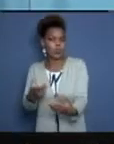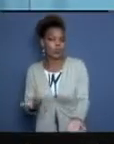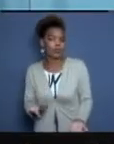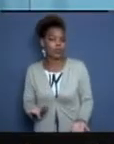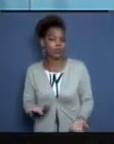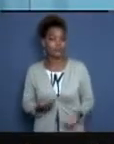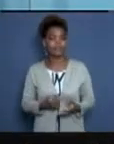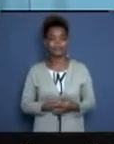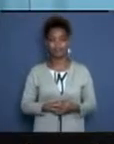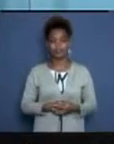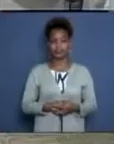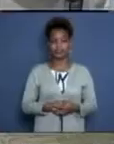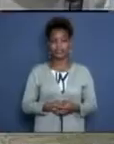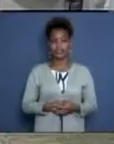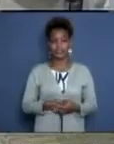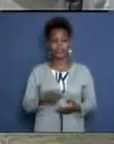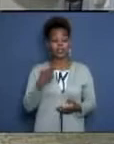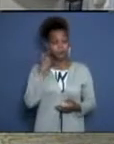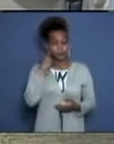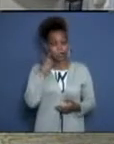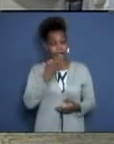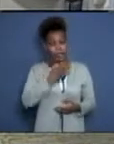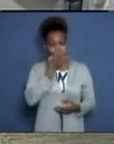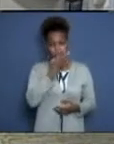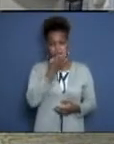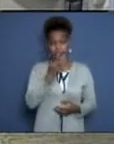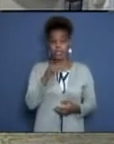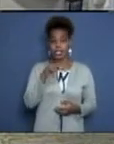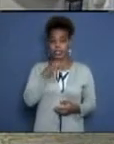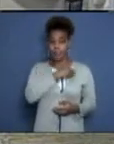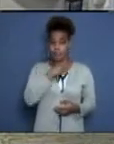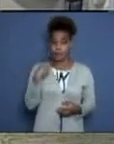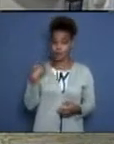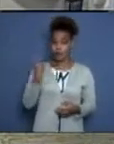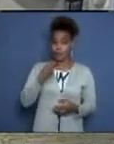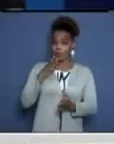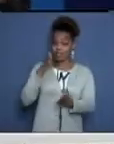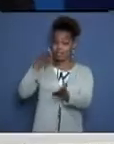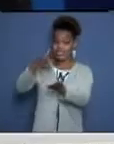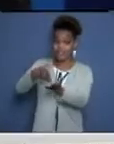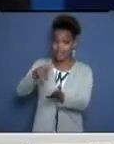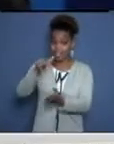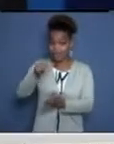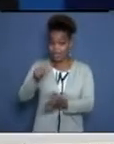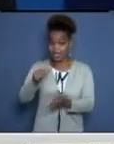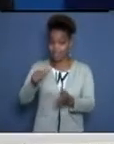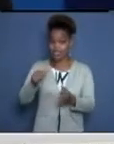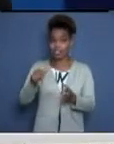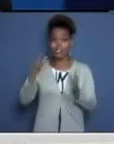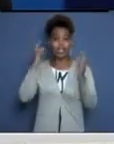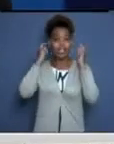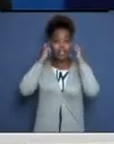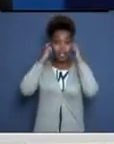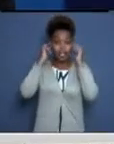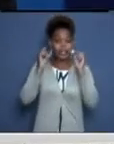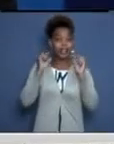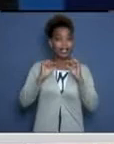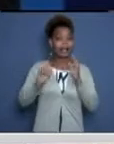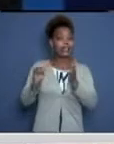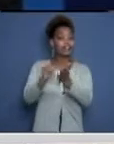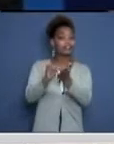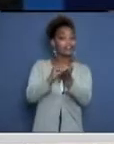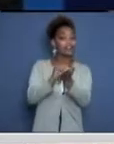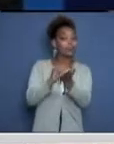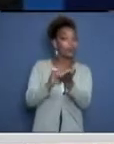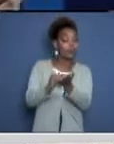Ah, ya entendí correcto. Él va con una sobrebate con el equipo de protección personal y con su esteto. Él desinfecta el esteto